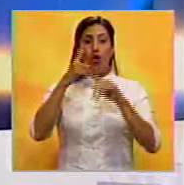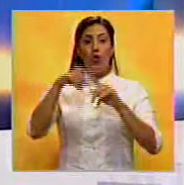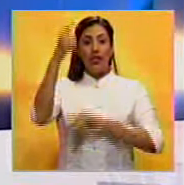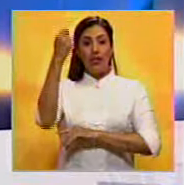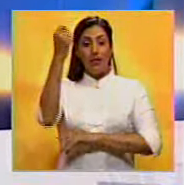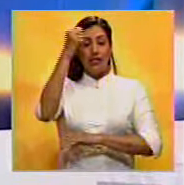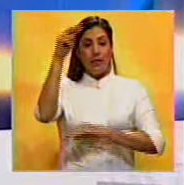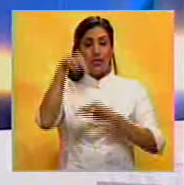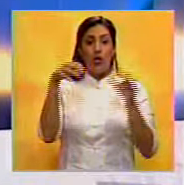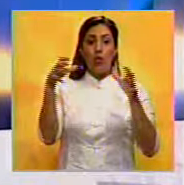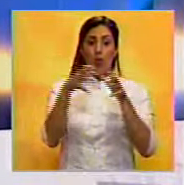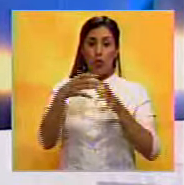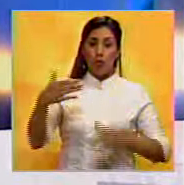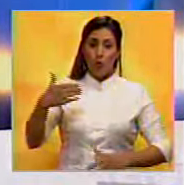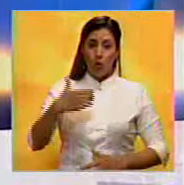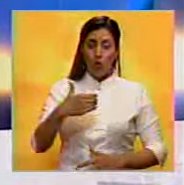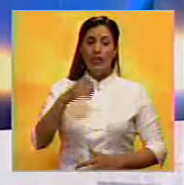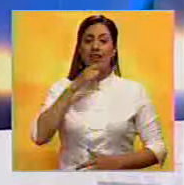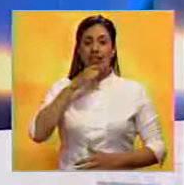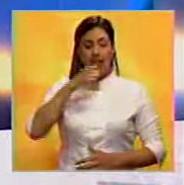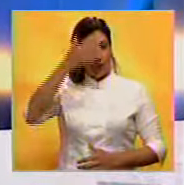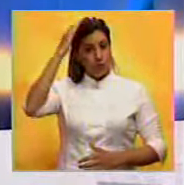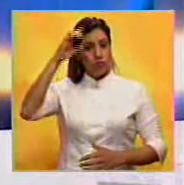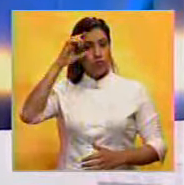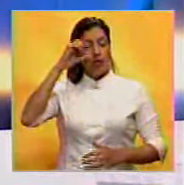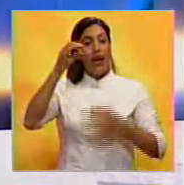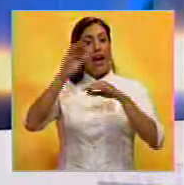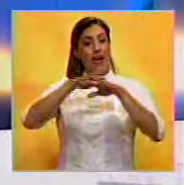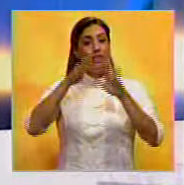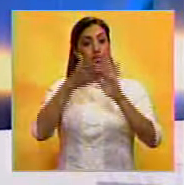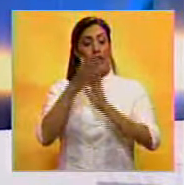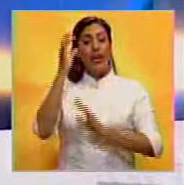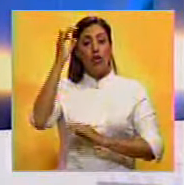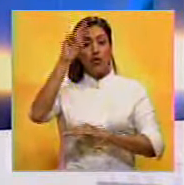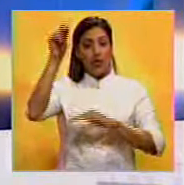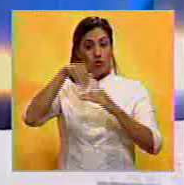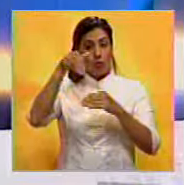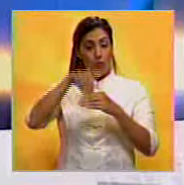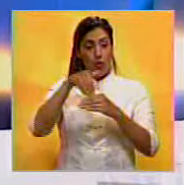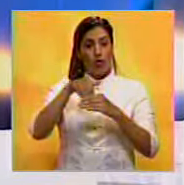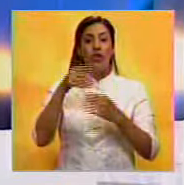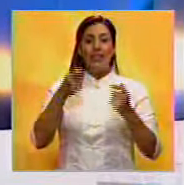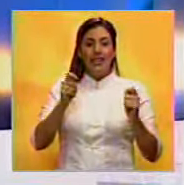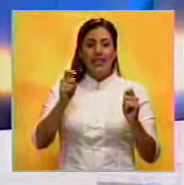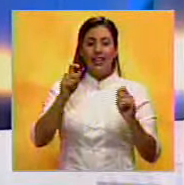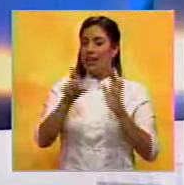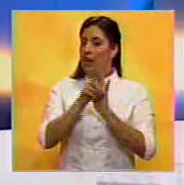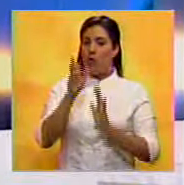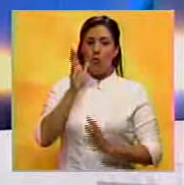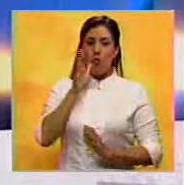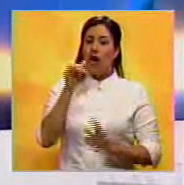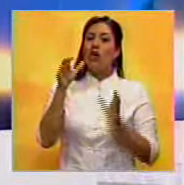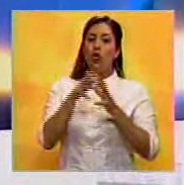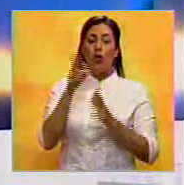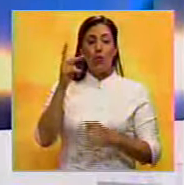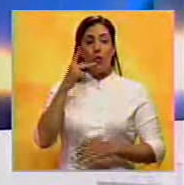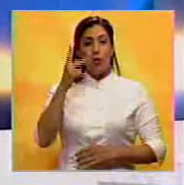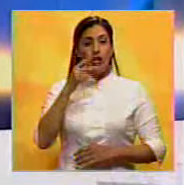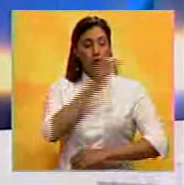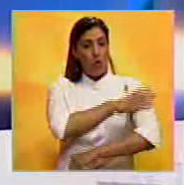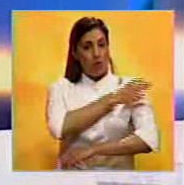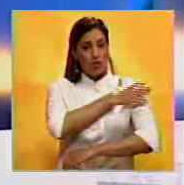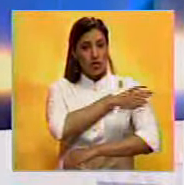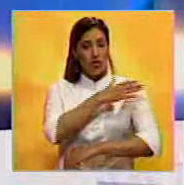La Asamblea Nacional por la Mesa de la Unidad en Ramos Ayub alertó que el Consejo Nacional Electoral pretende ilegalizar a los partidos políticos de